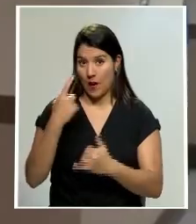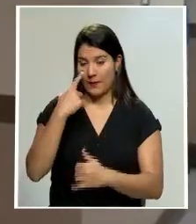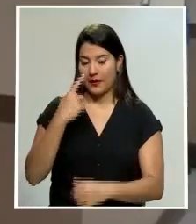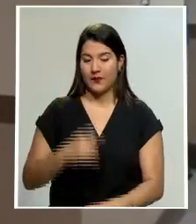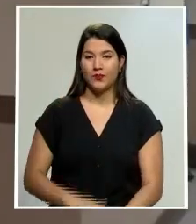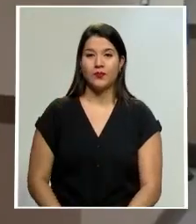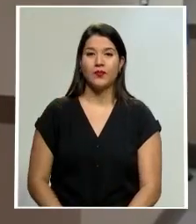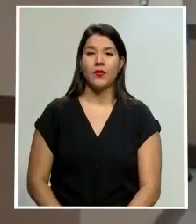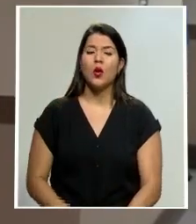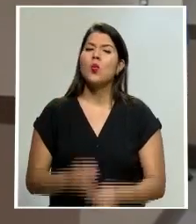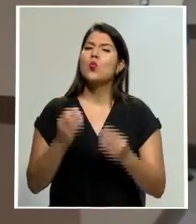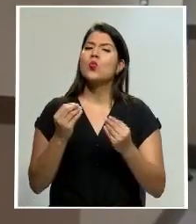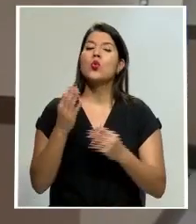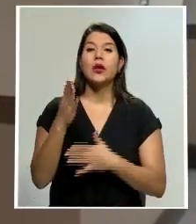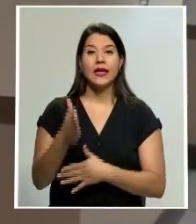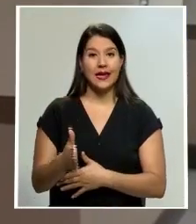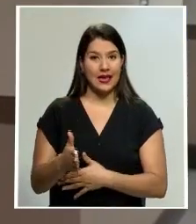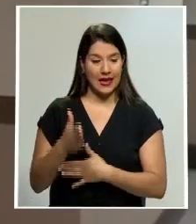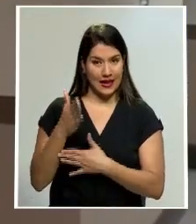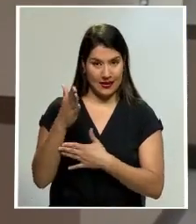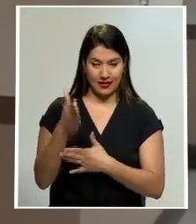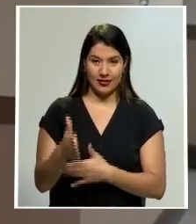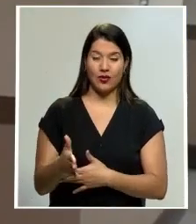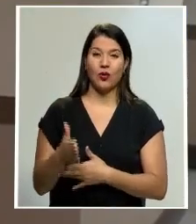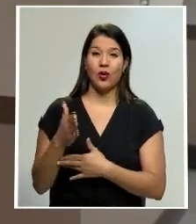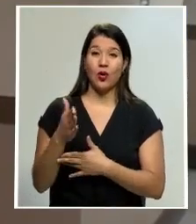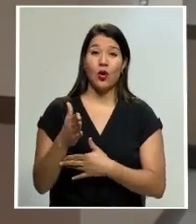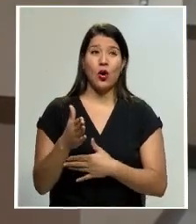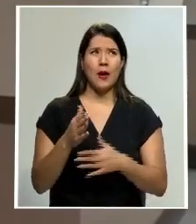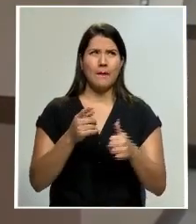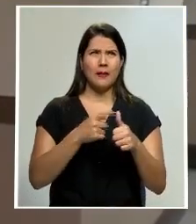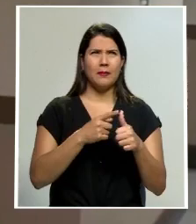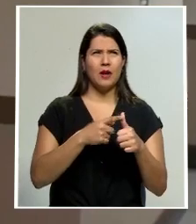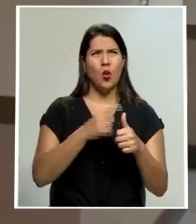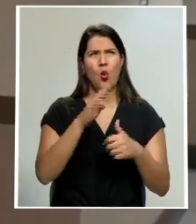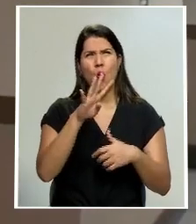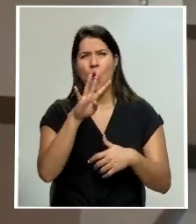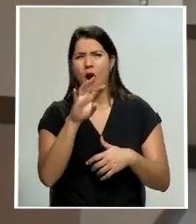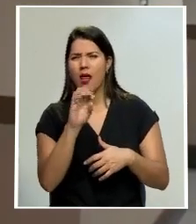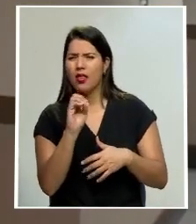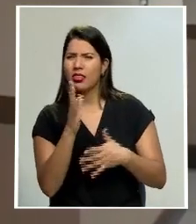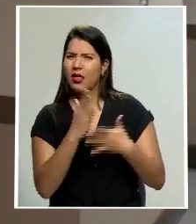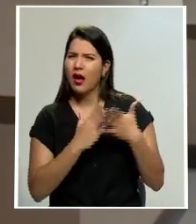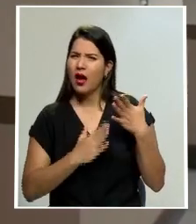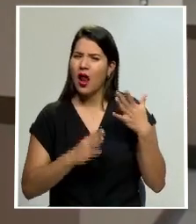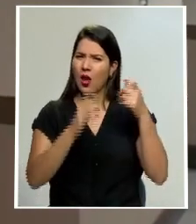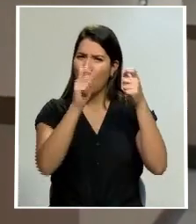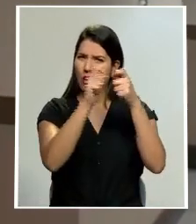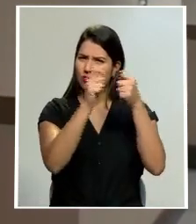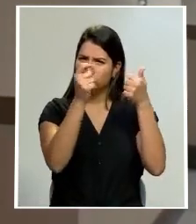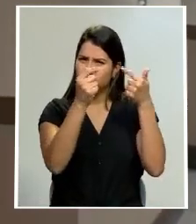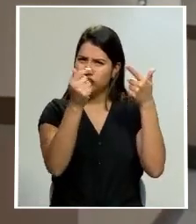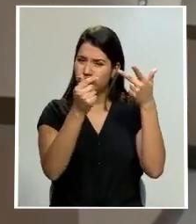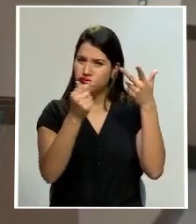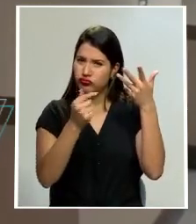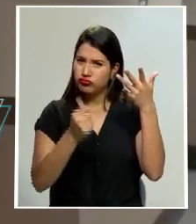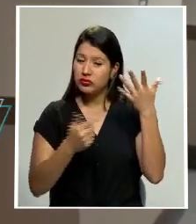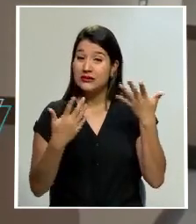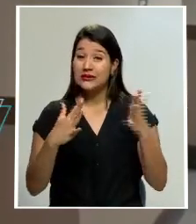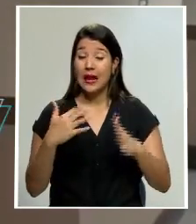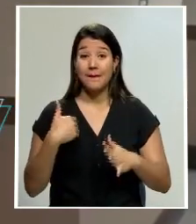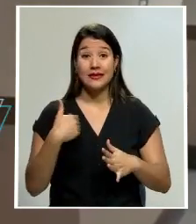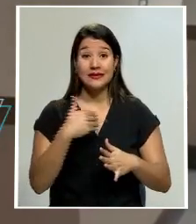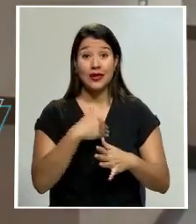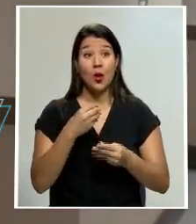Muy lento, en principio son 40 y tantos puntos, el Ministerio Público ha ido explicando uno